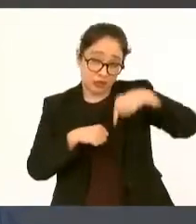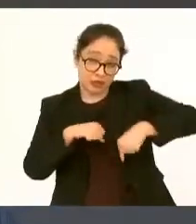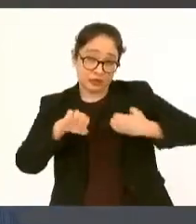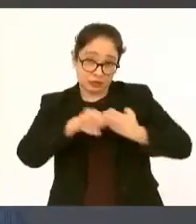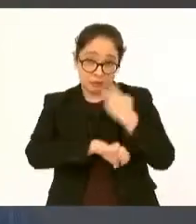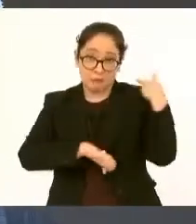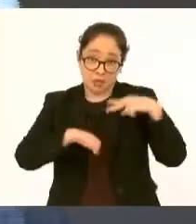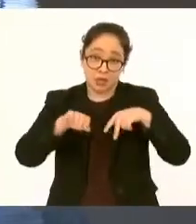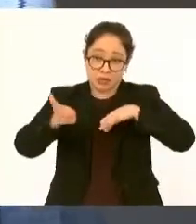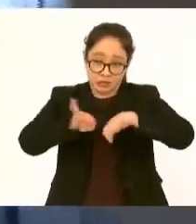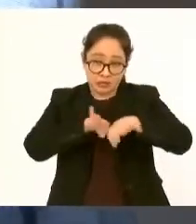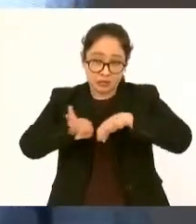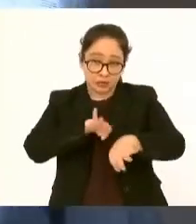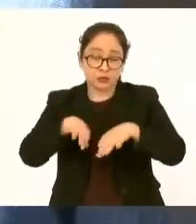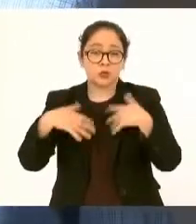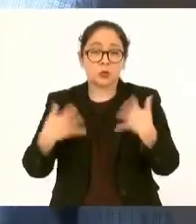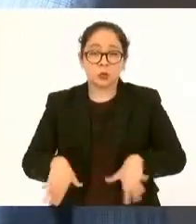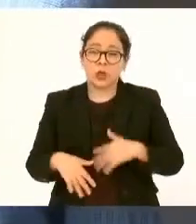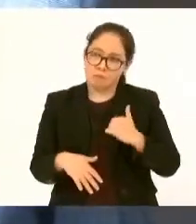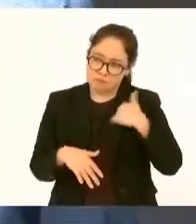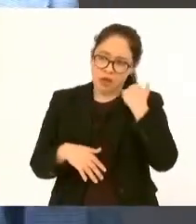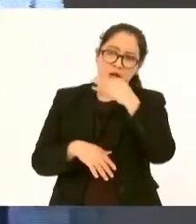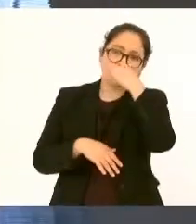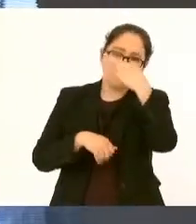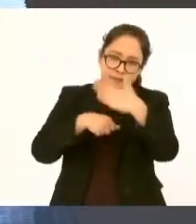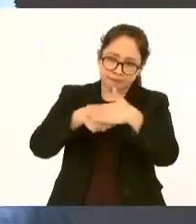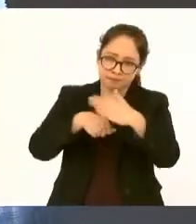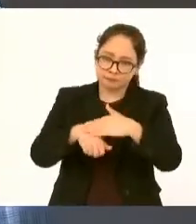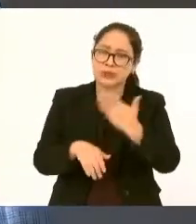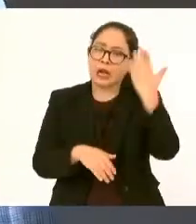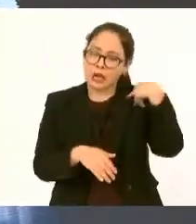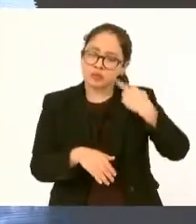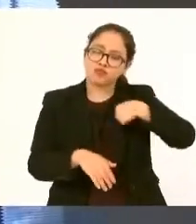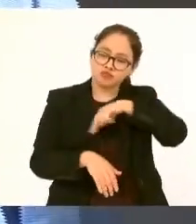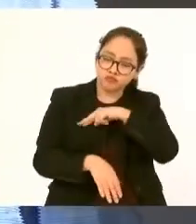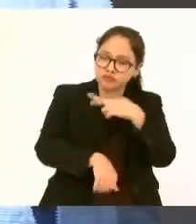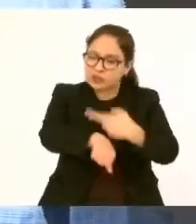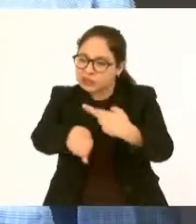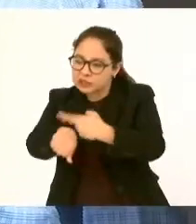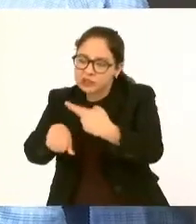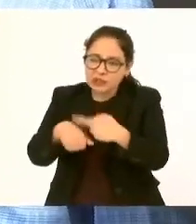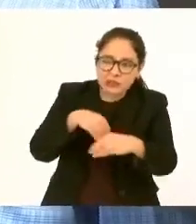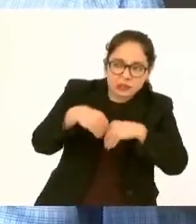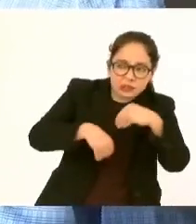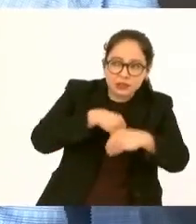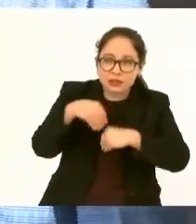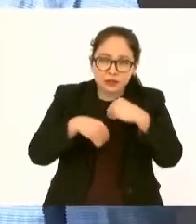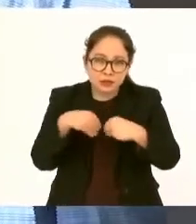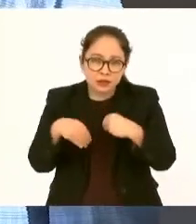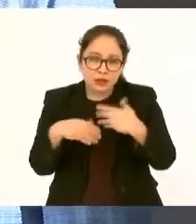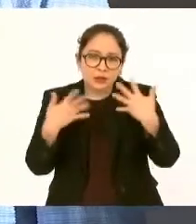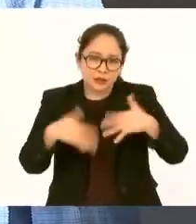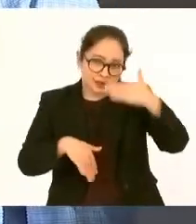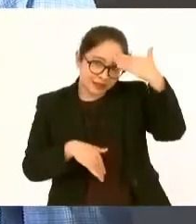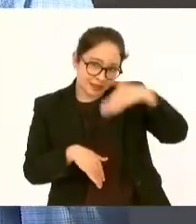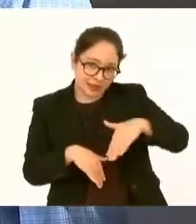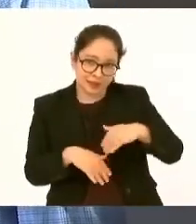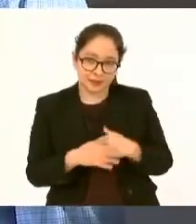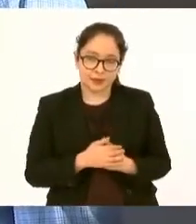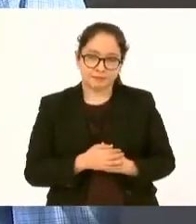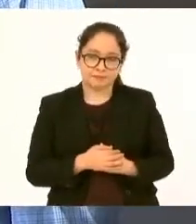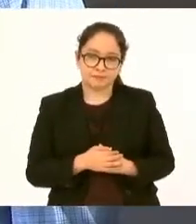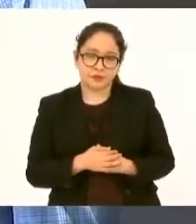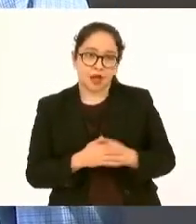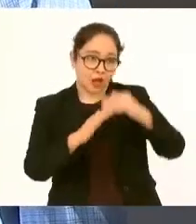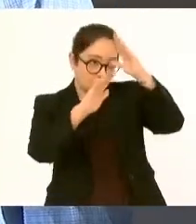que hicimos gestiones trámites en el marco del tratado de libre